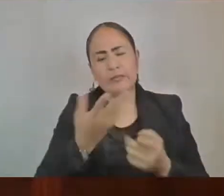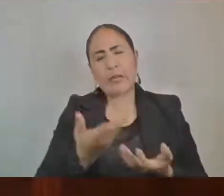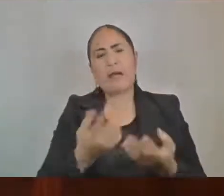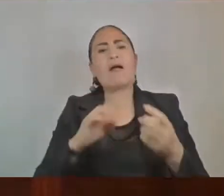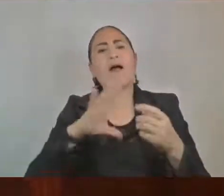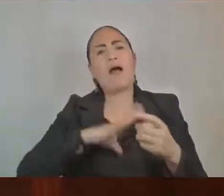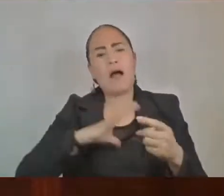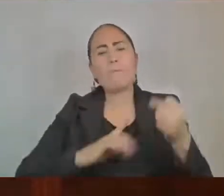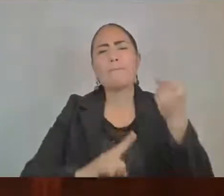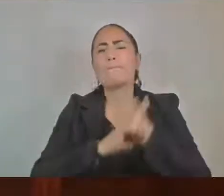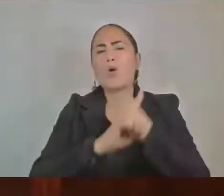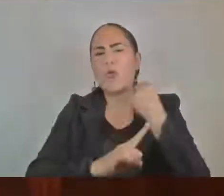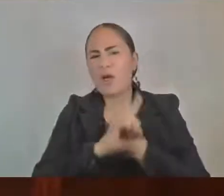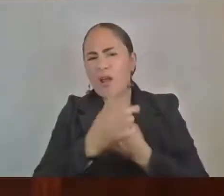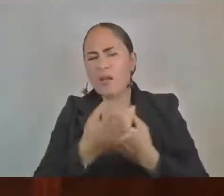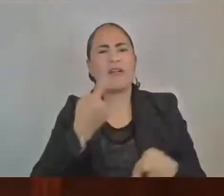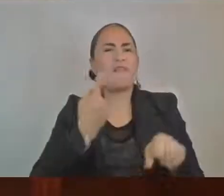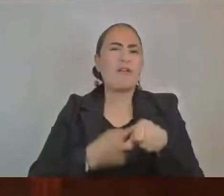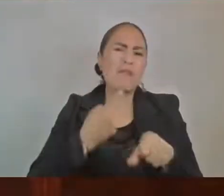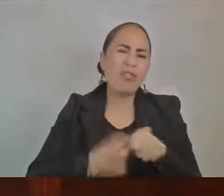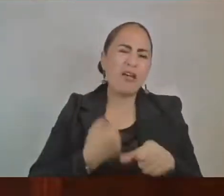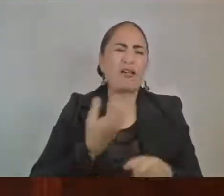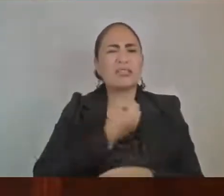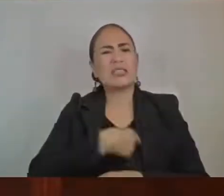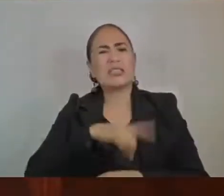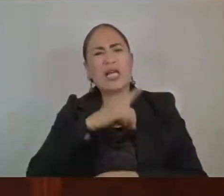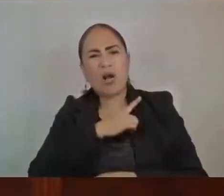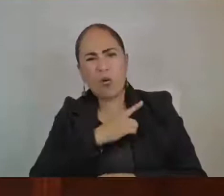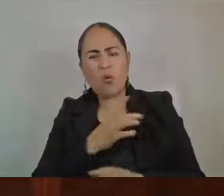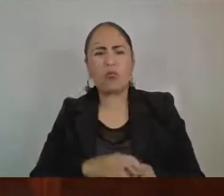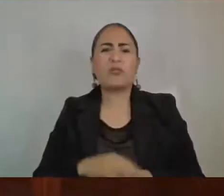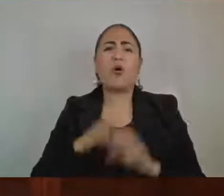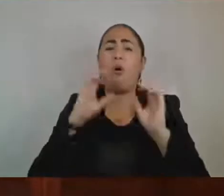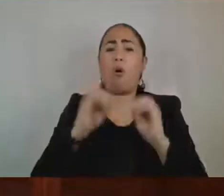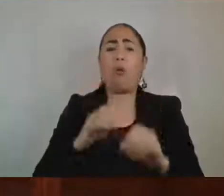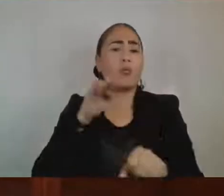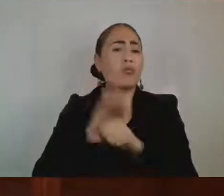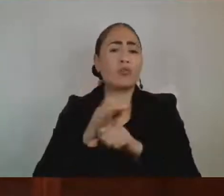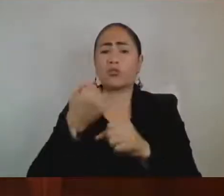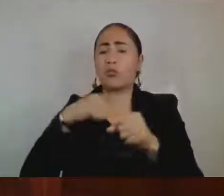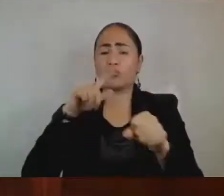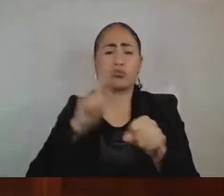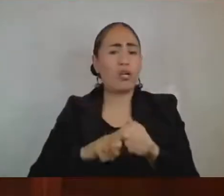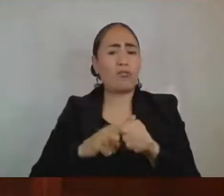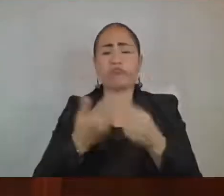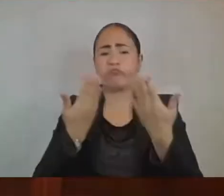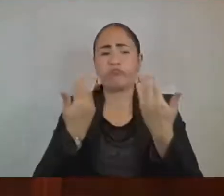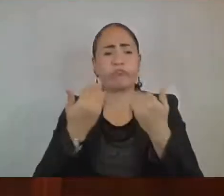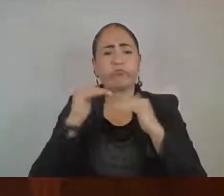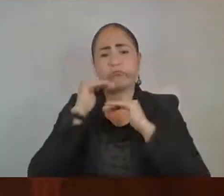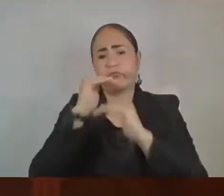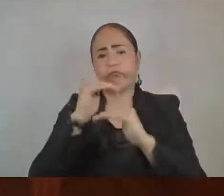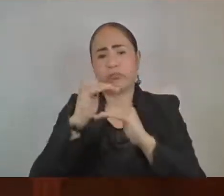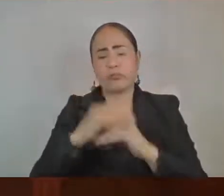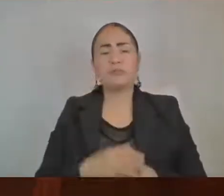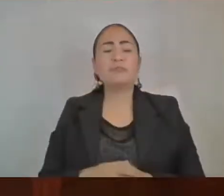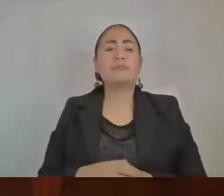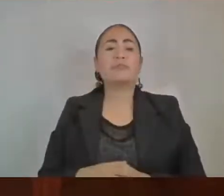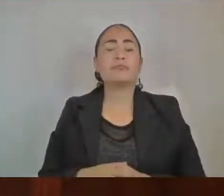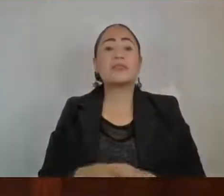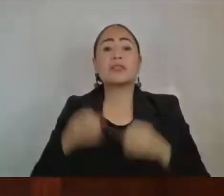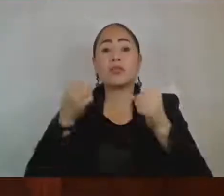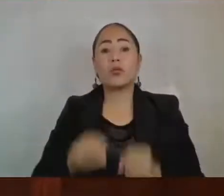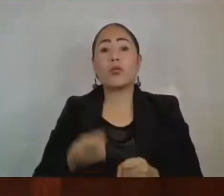mecanismos de protección social. Es decir, la seguridad social es la protección que una sociedad